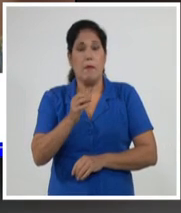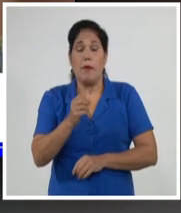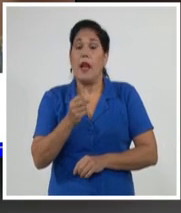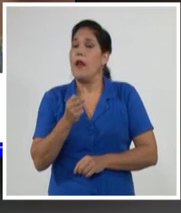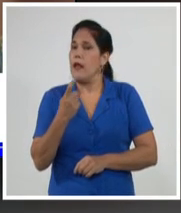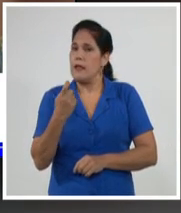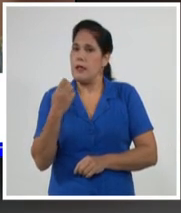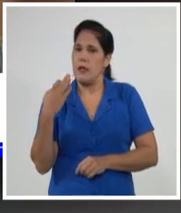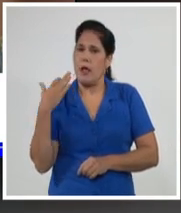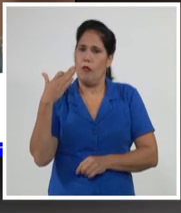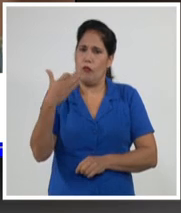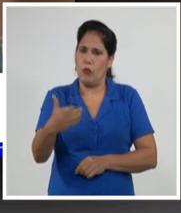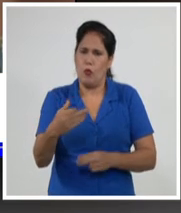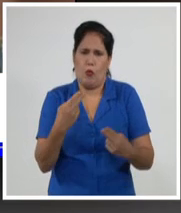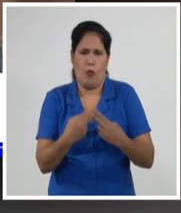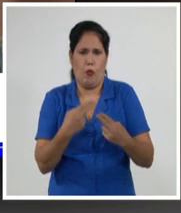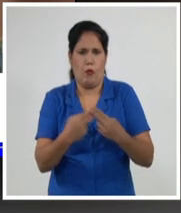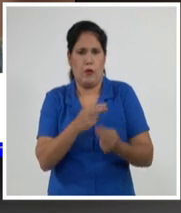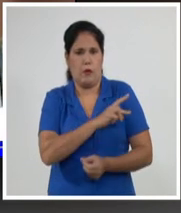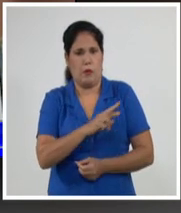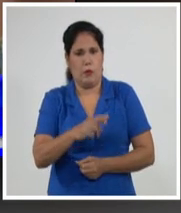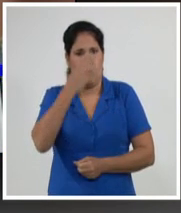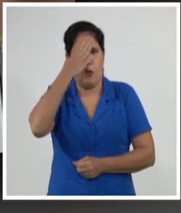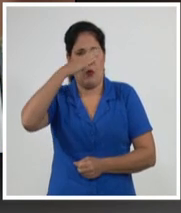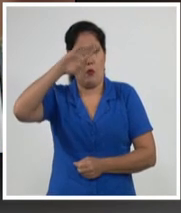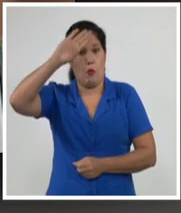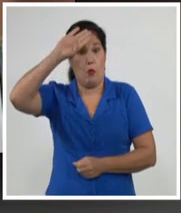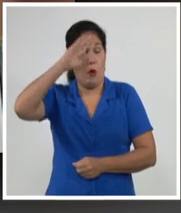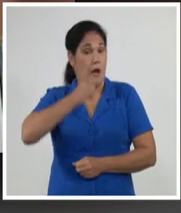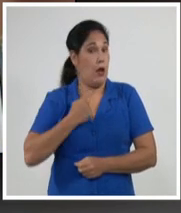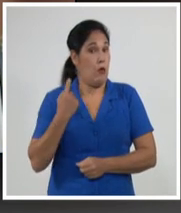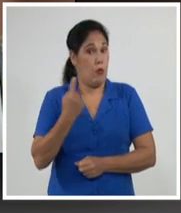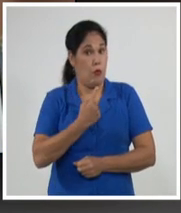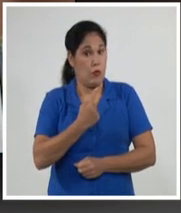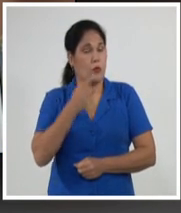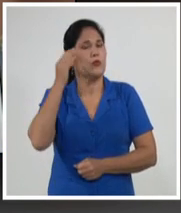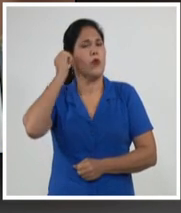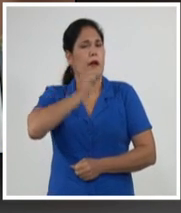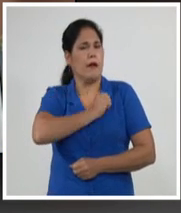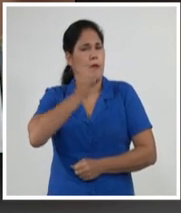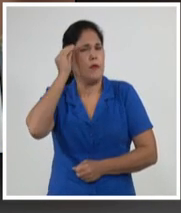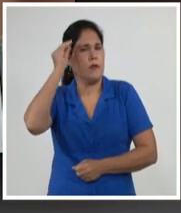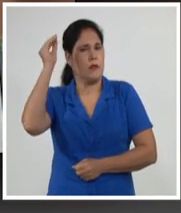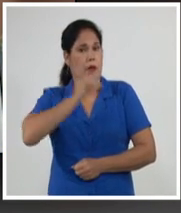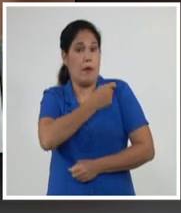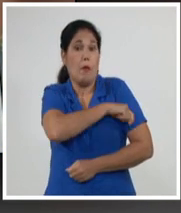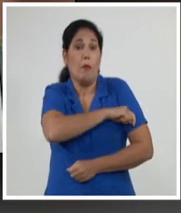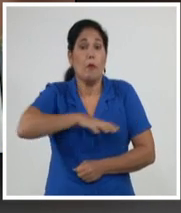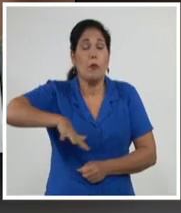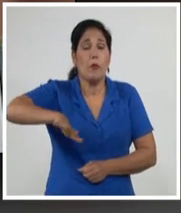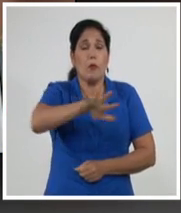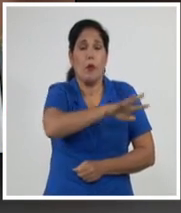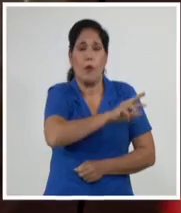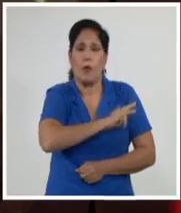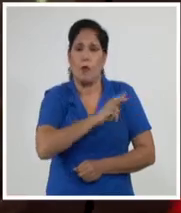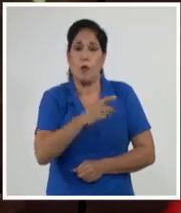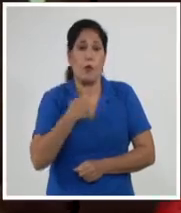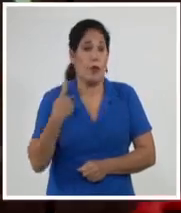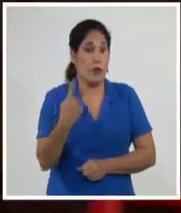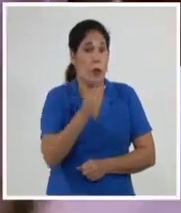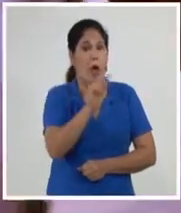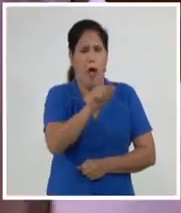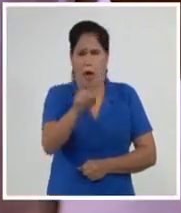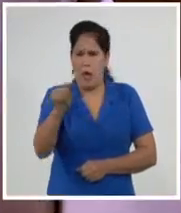que velen por ella. Es por eso que nos alienta a saber que en el seno de este pueblo revolucionario hay muchos